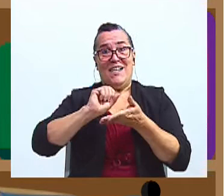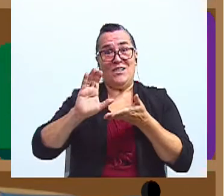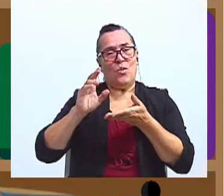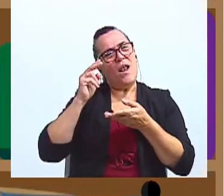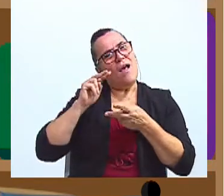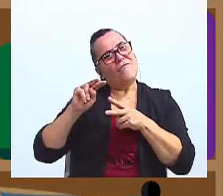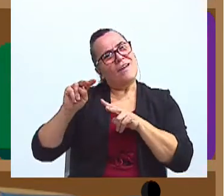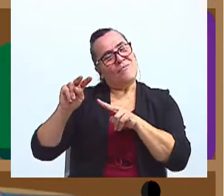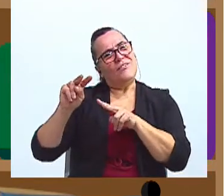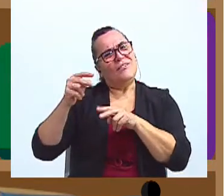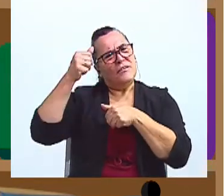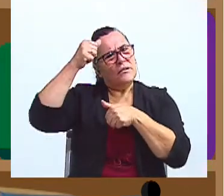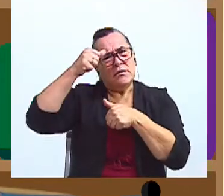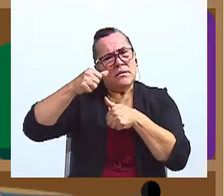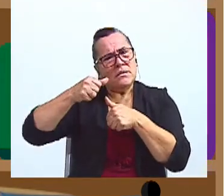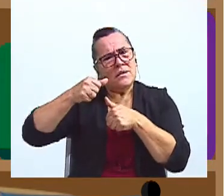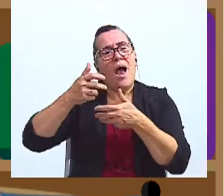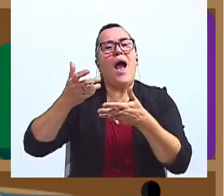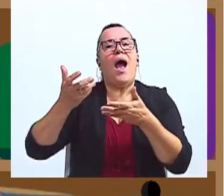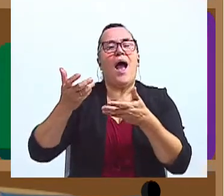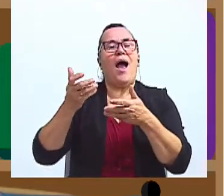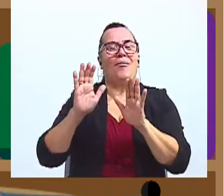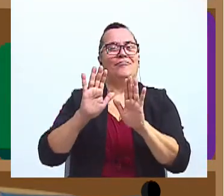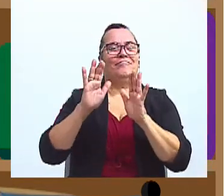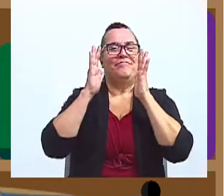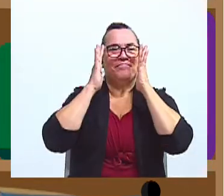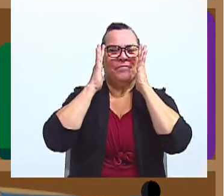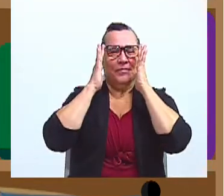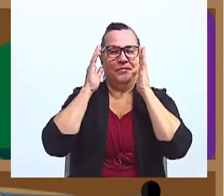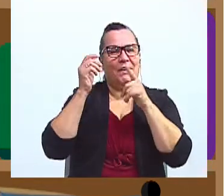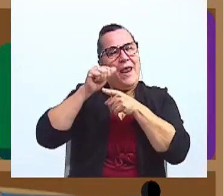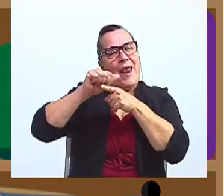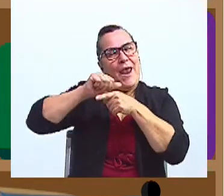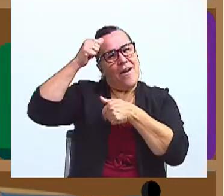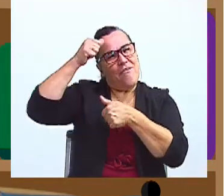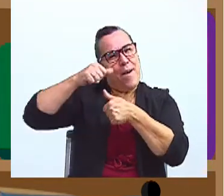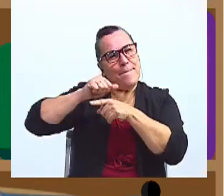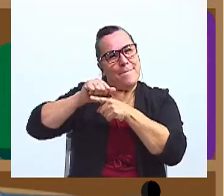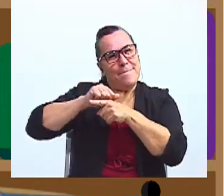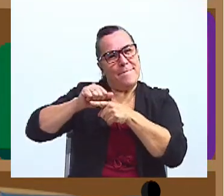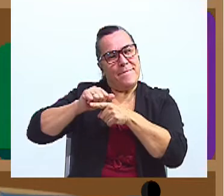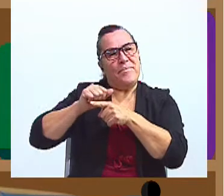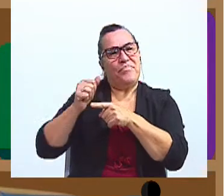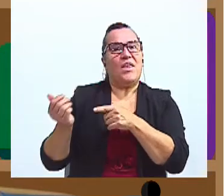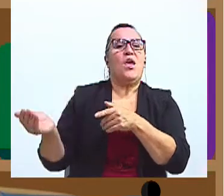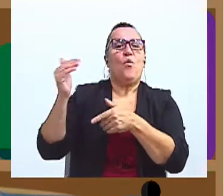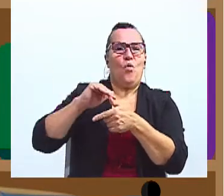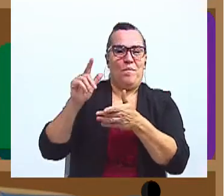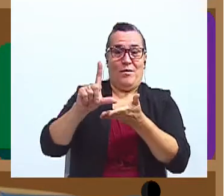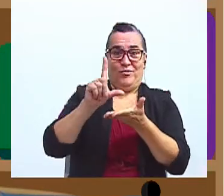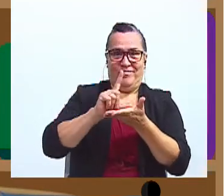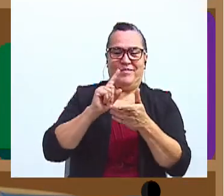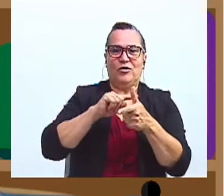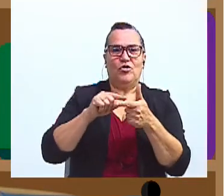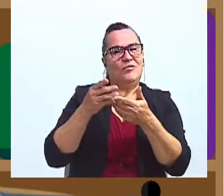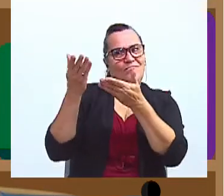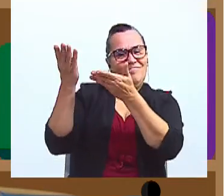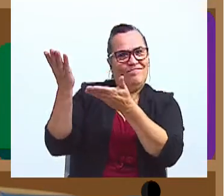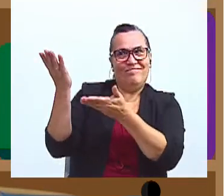desde la escuela vemos. ¿No se acuerdan? Bueno, hagamos una cosa. Veamos un pequeño repaso y volvemos al aula. Así que vamos